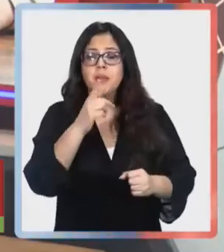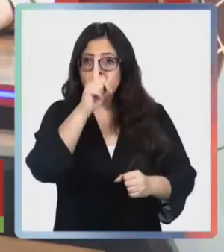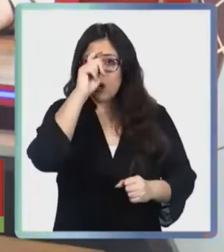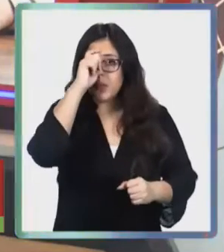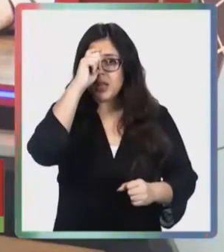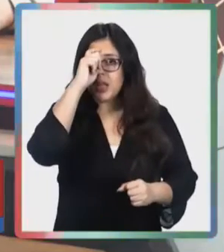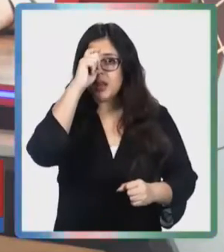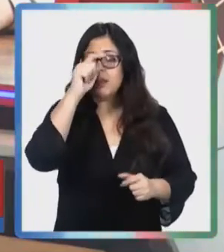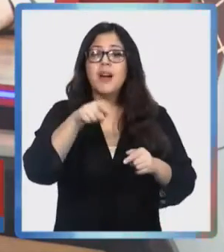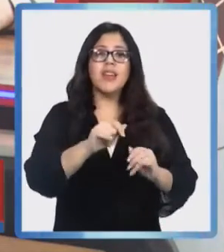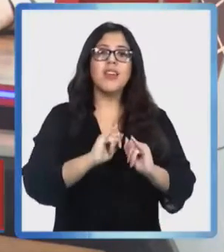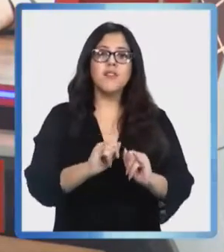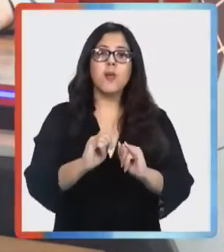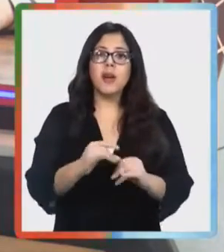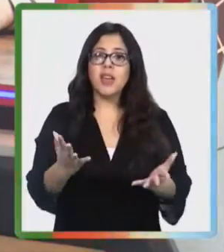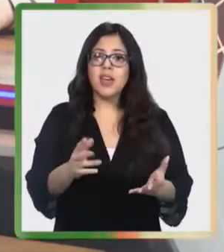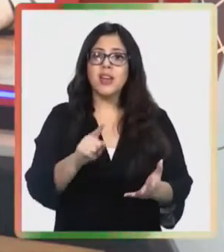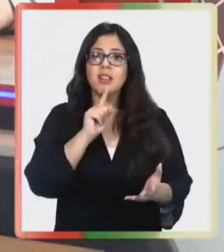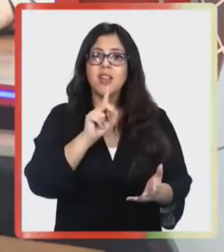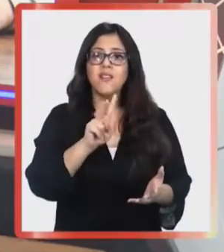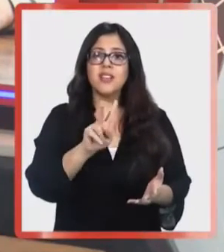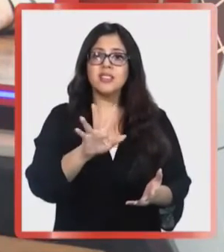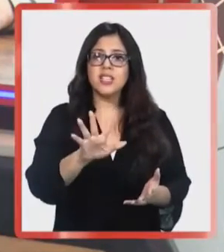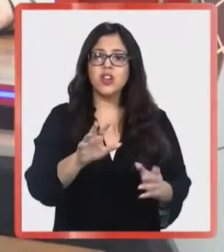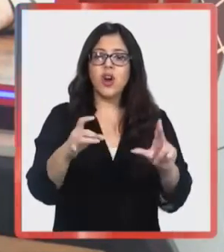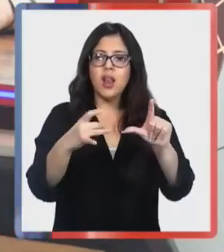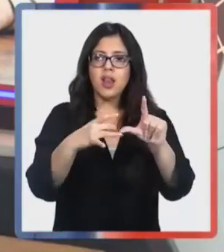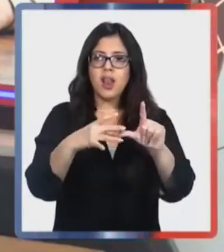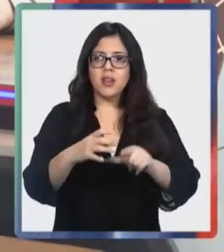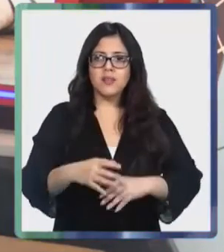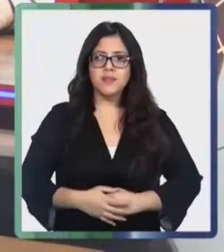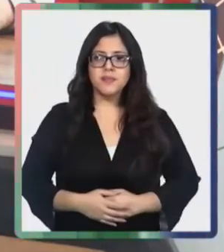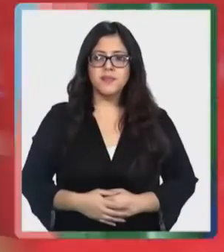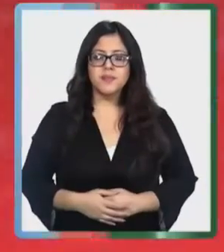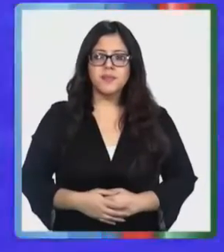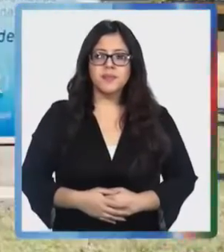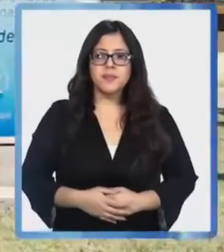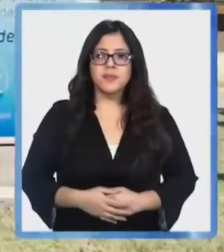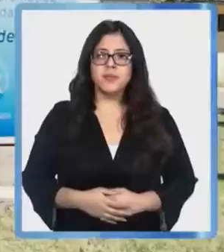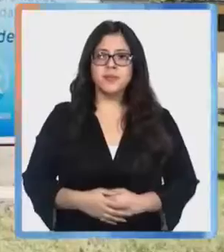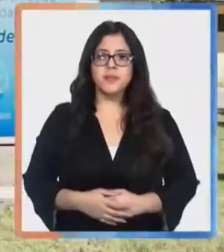primaria y en los hospitales. El informe es de TV5 de Linares.